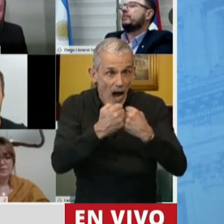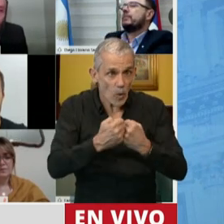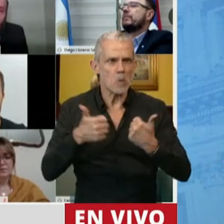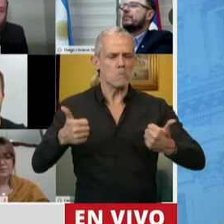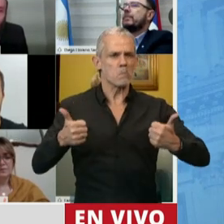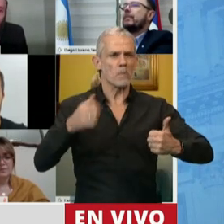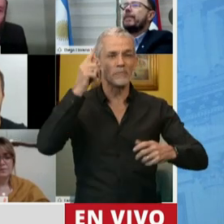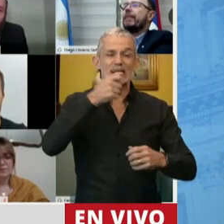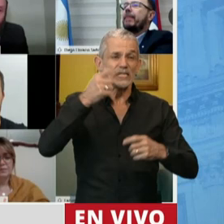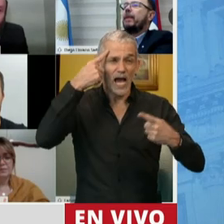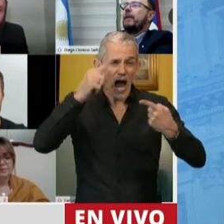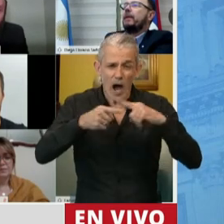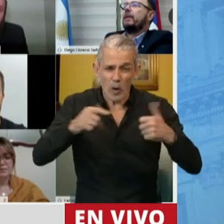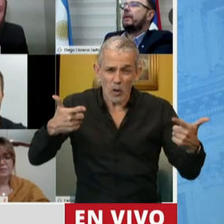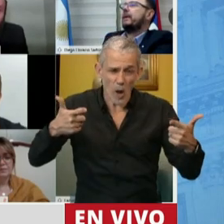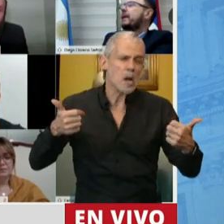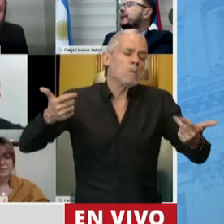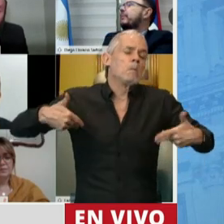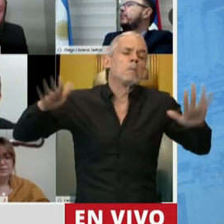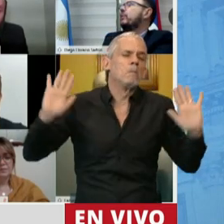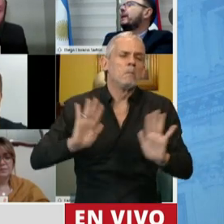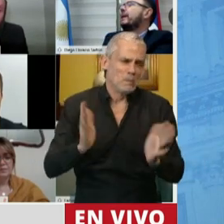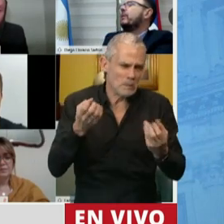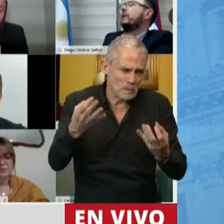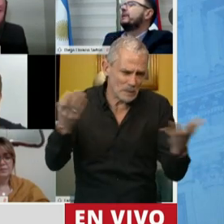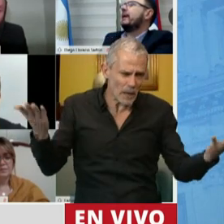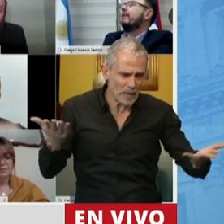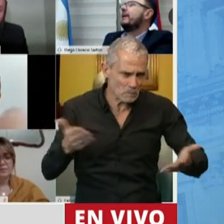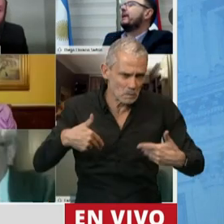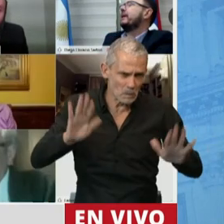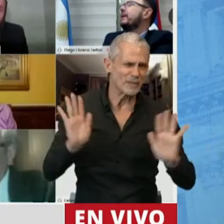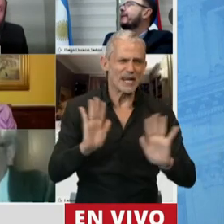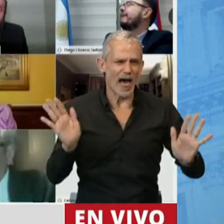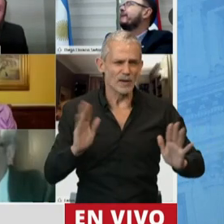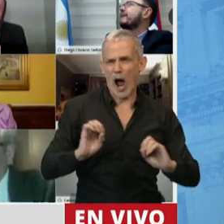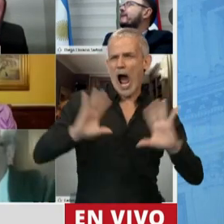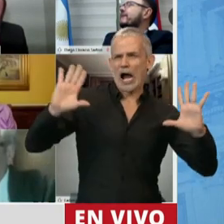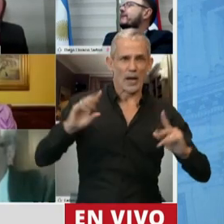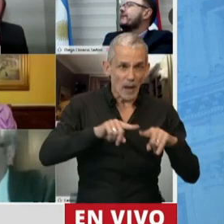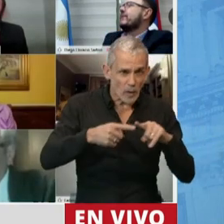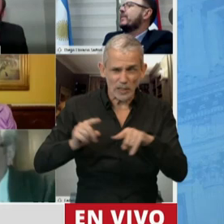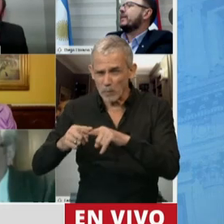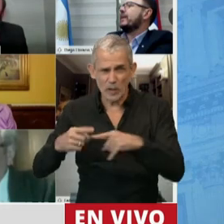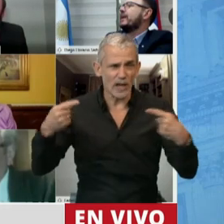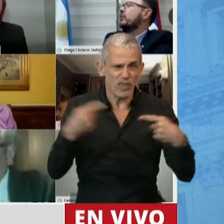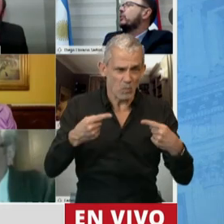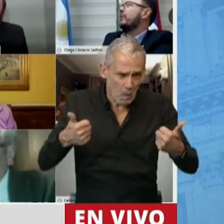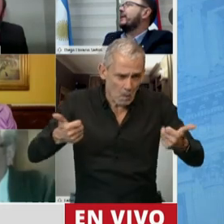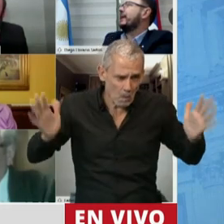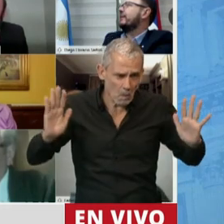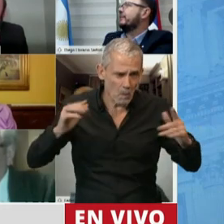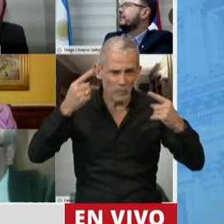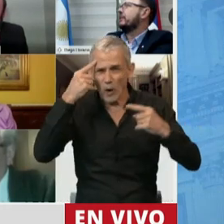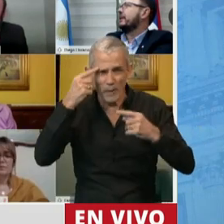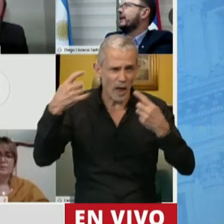una tragedia cuando no sucede tampoco. Porque de última, es sano también que en la política se discuta y que haya